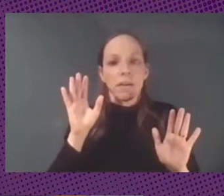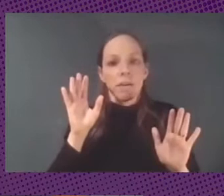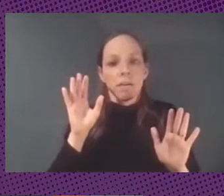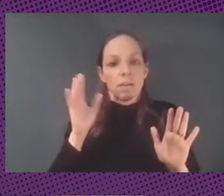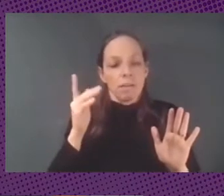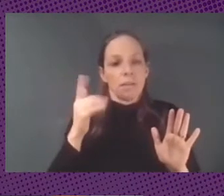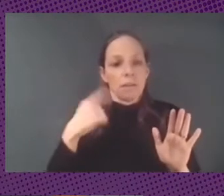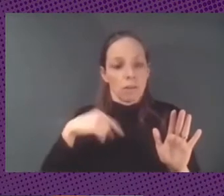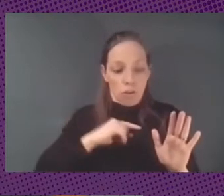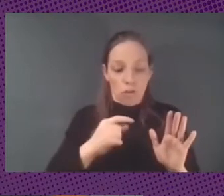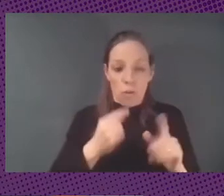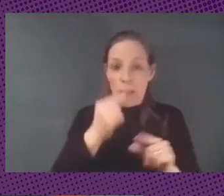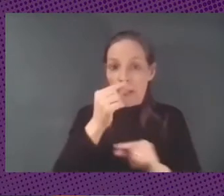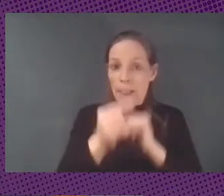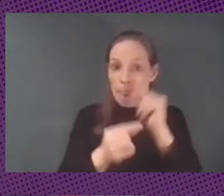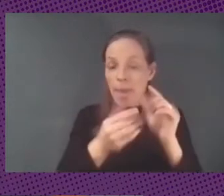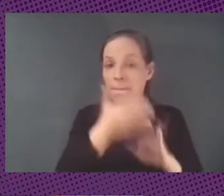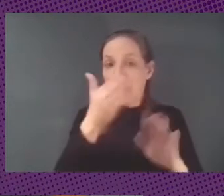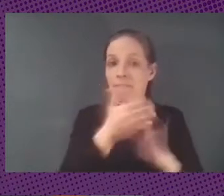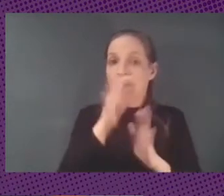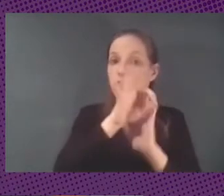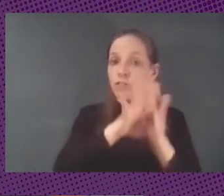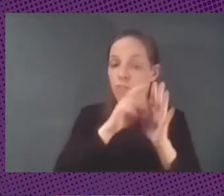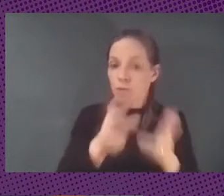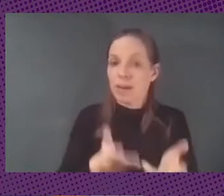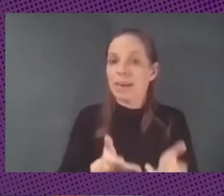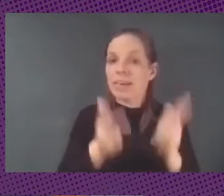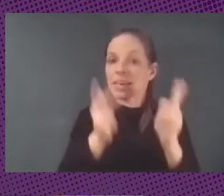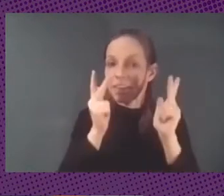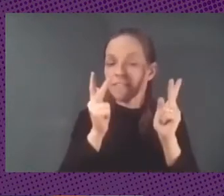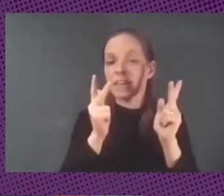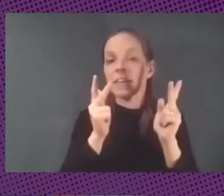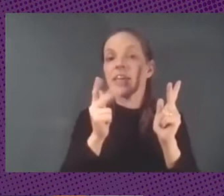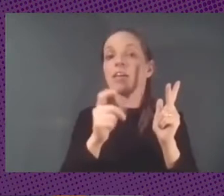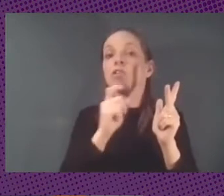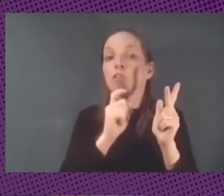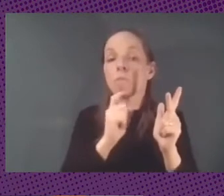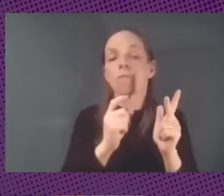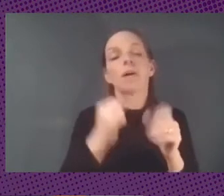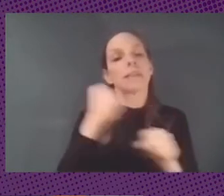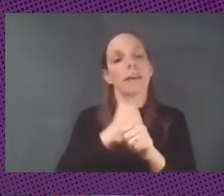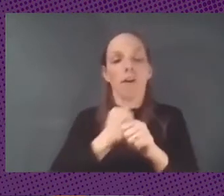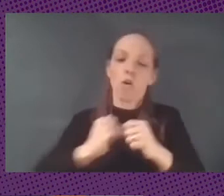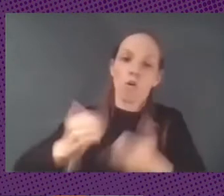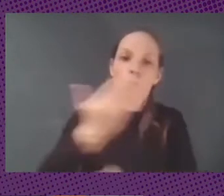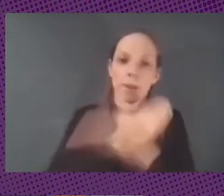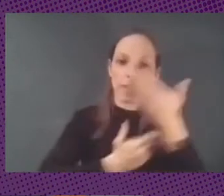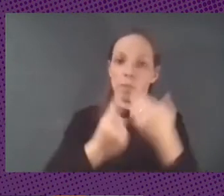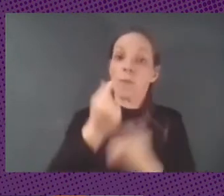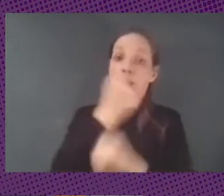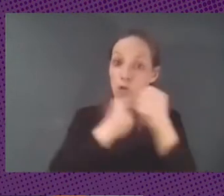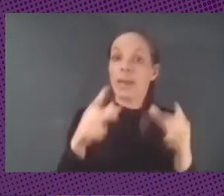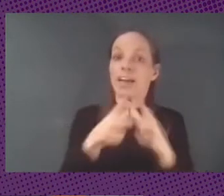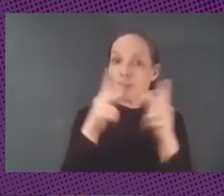cual nos acercamos más desde el software libre es al formato del trabajo cooperativo y de la economía social entonces ahí sí